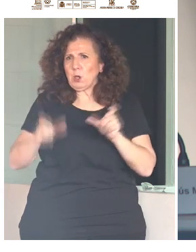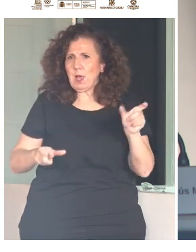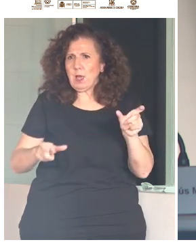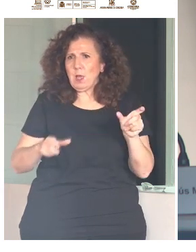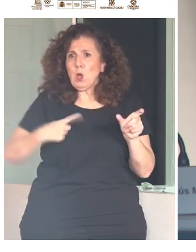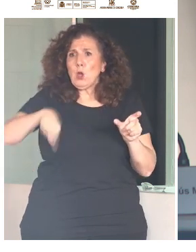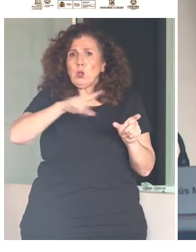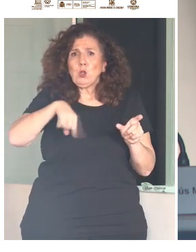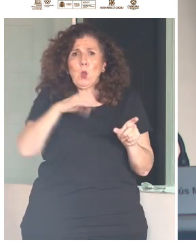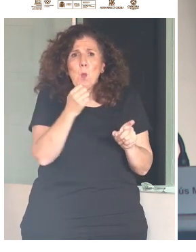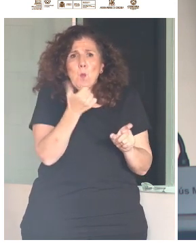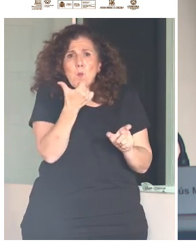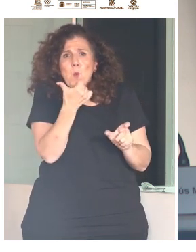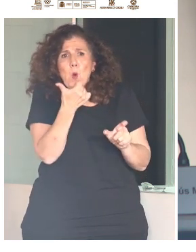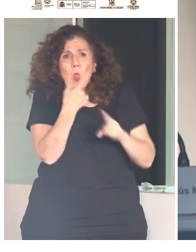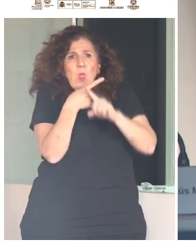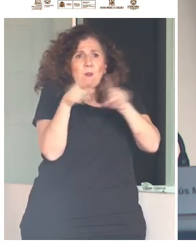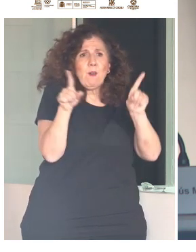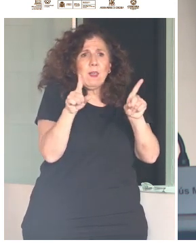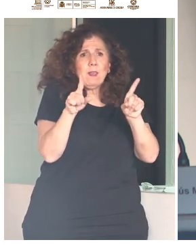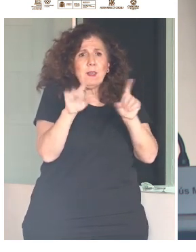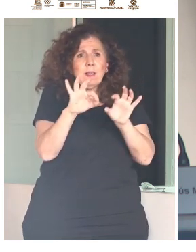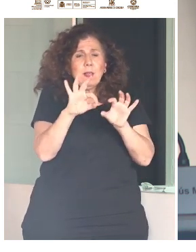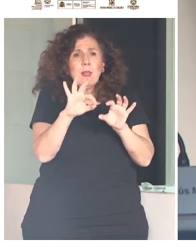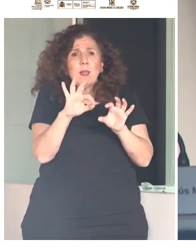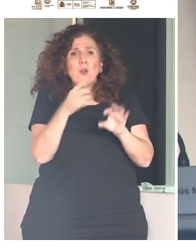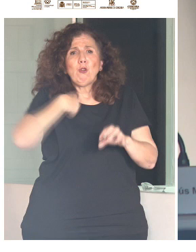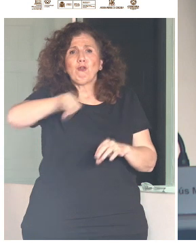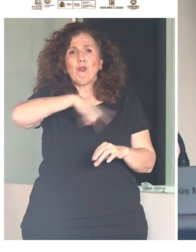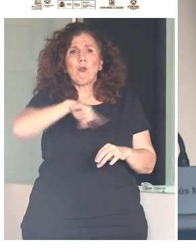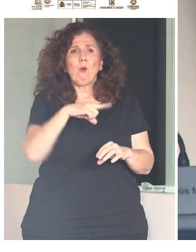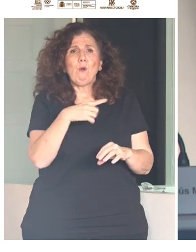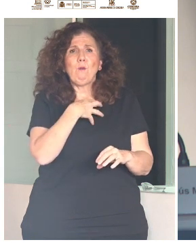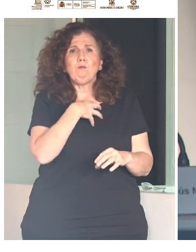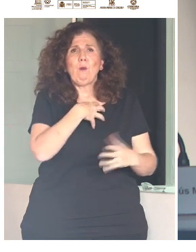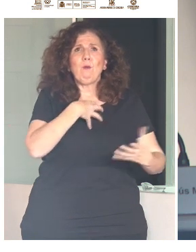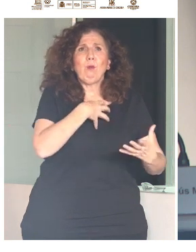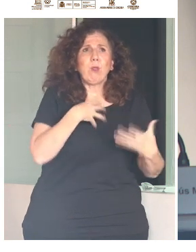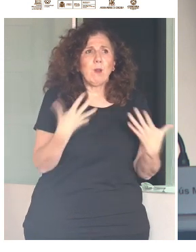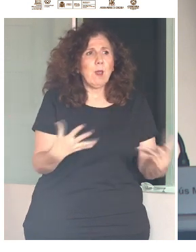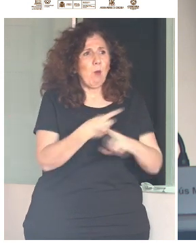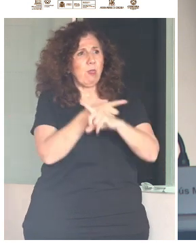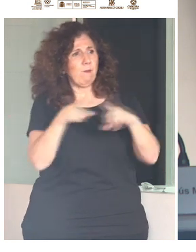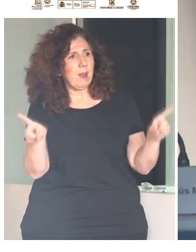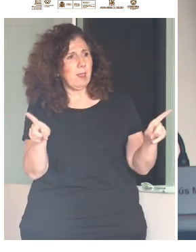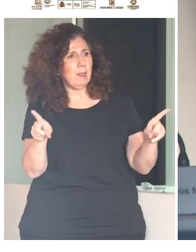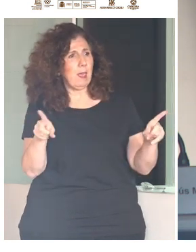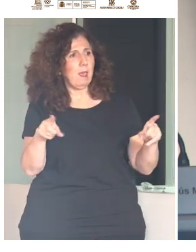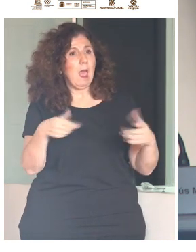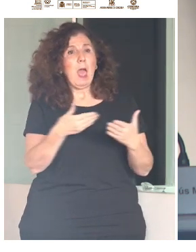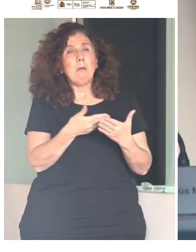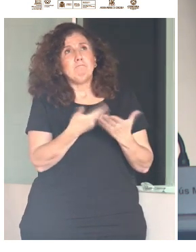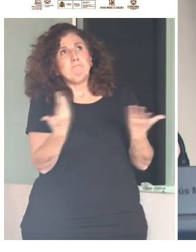diversidad que funcionamos, por decirlo de alguna manera, de forma diferente al canon de